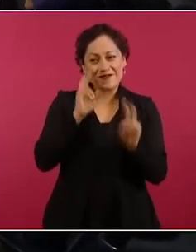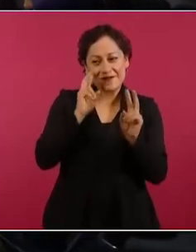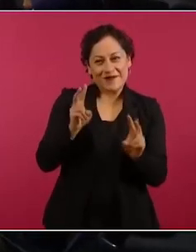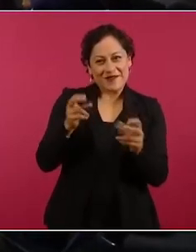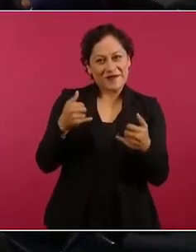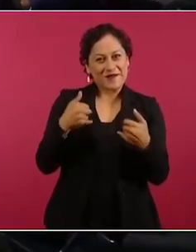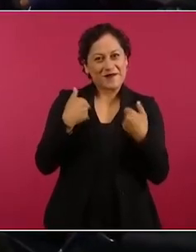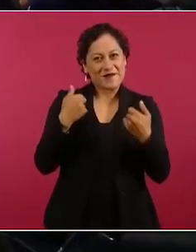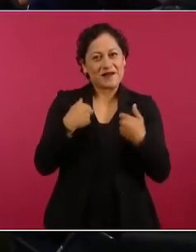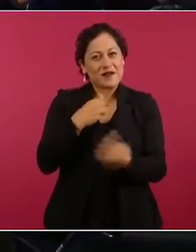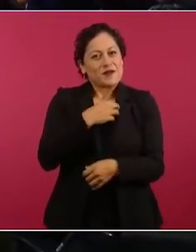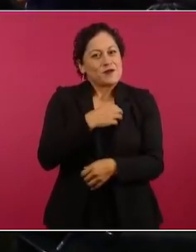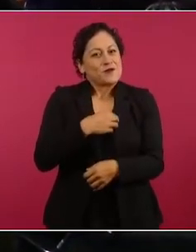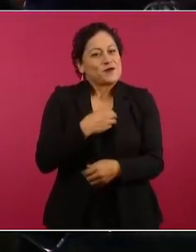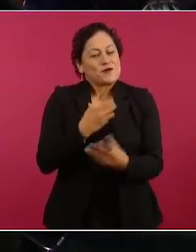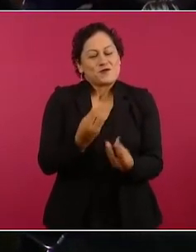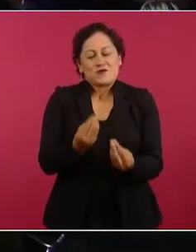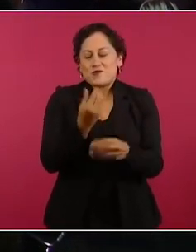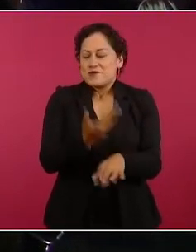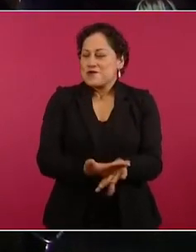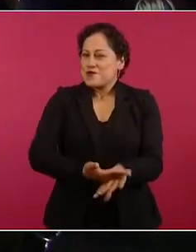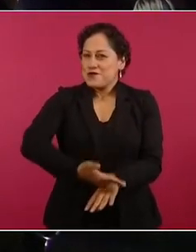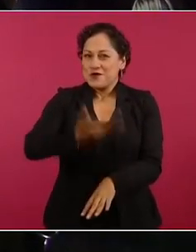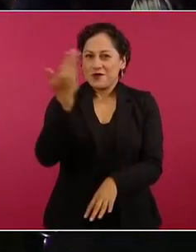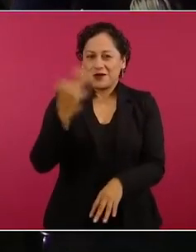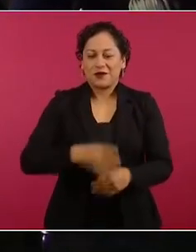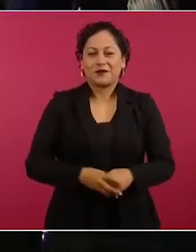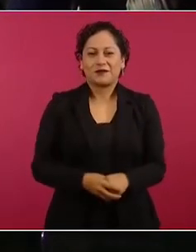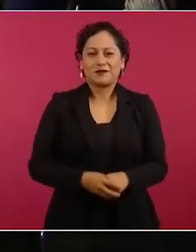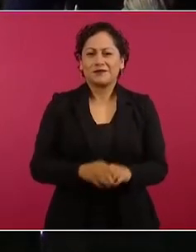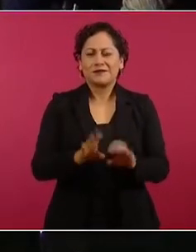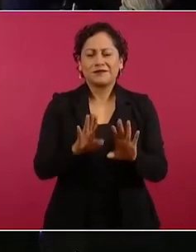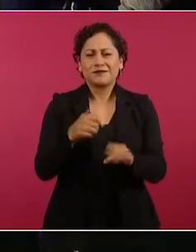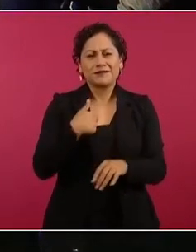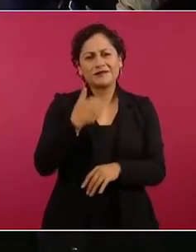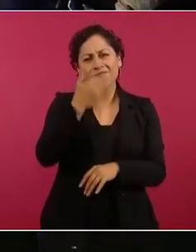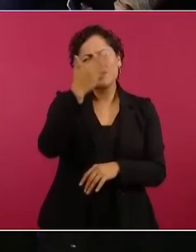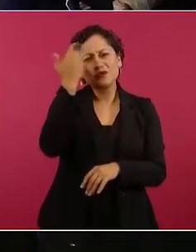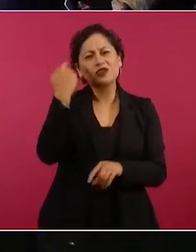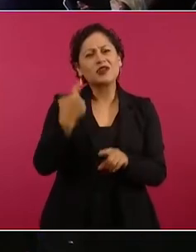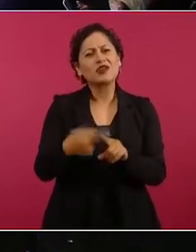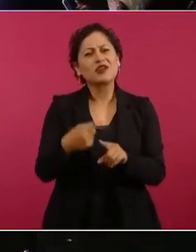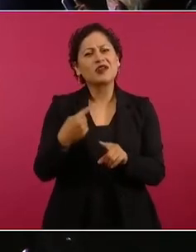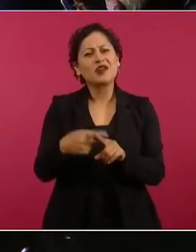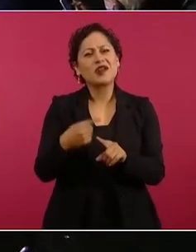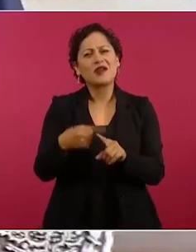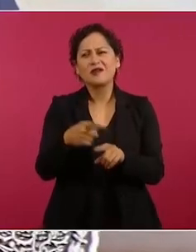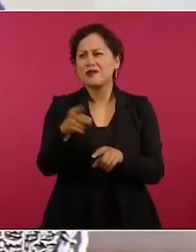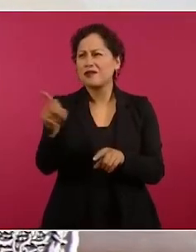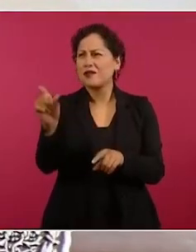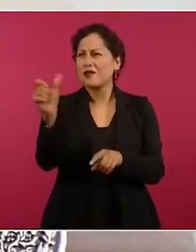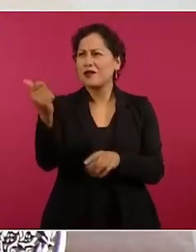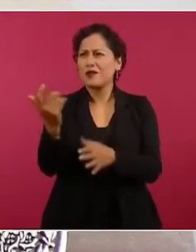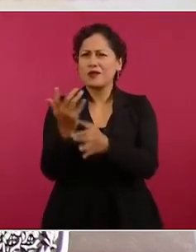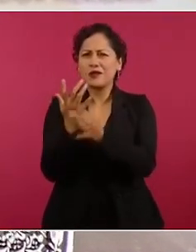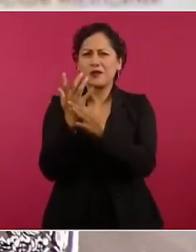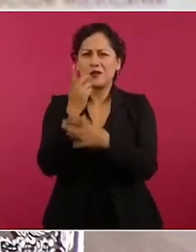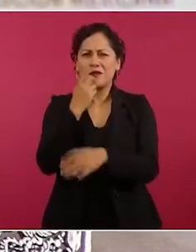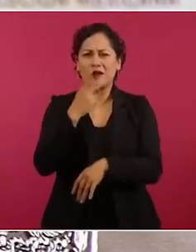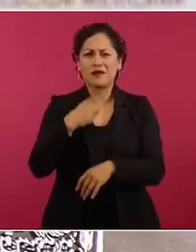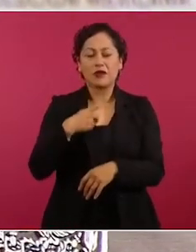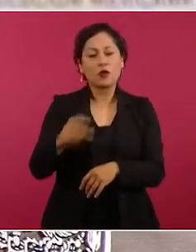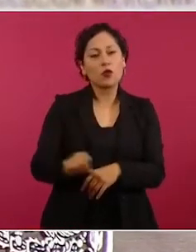No sé quién me dijo que había otro artista famoso